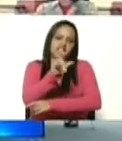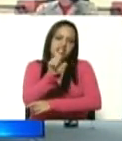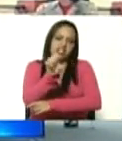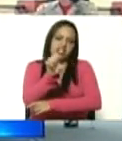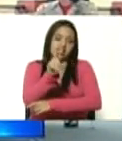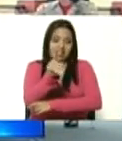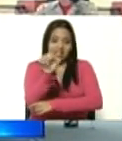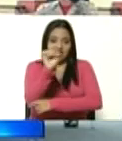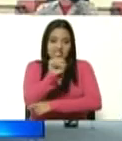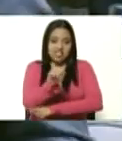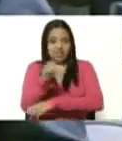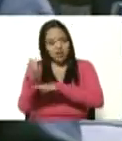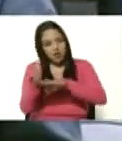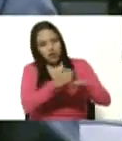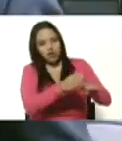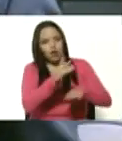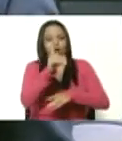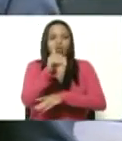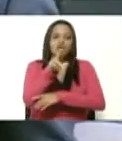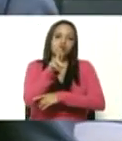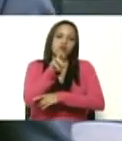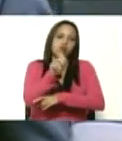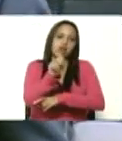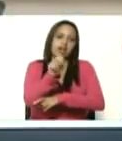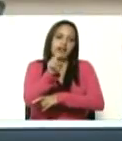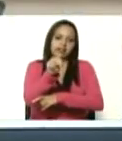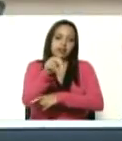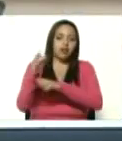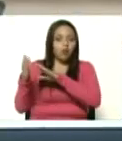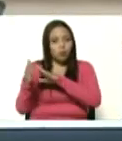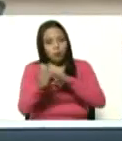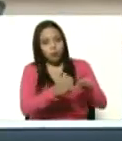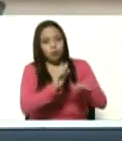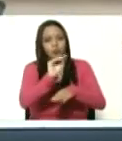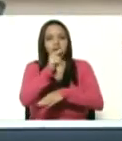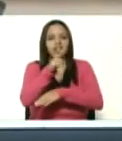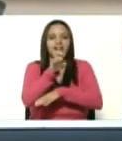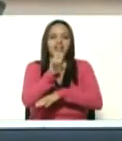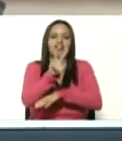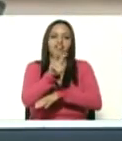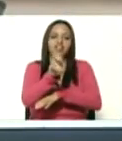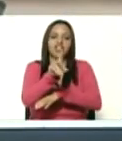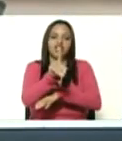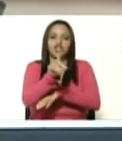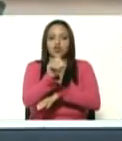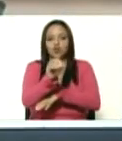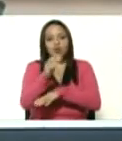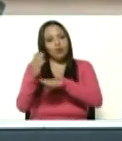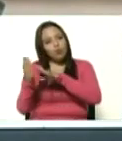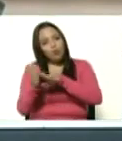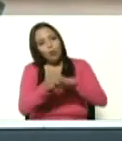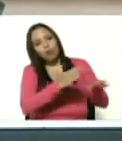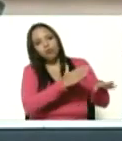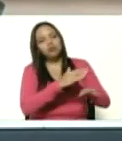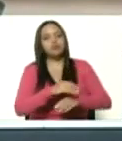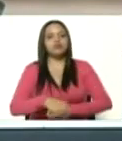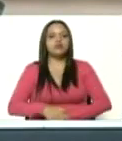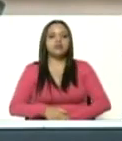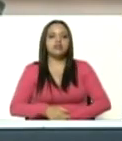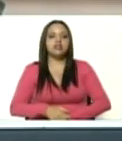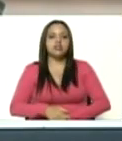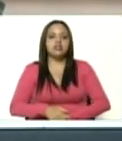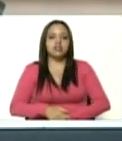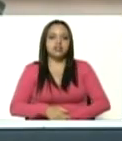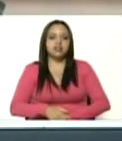Castillo de Durán, del mayor general Manuel Quevedo, del almirante Giuseppe Lesandrello